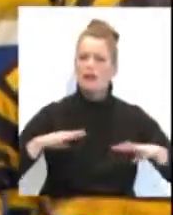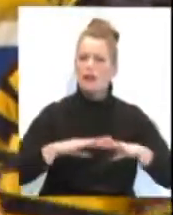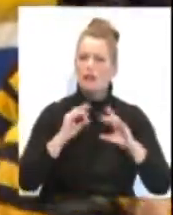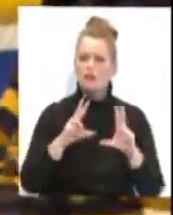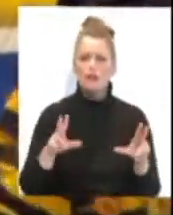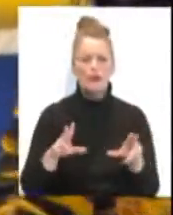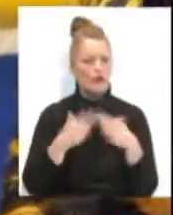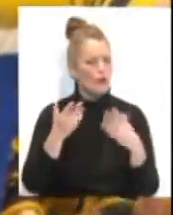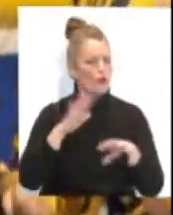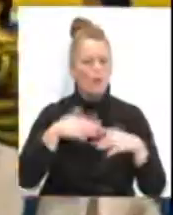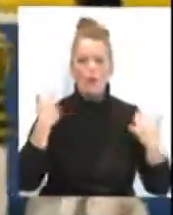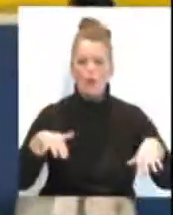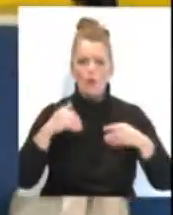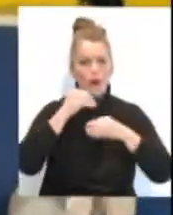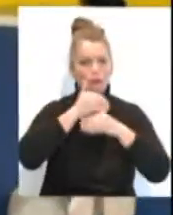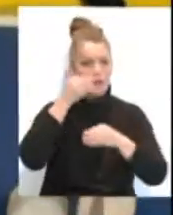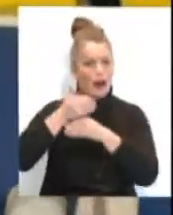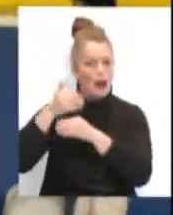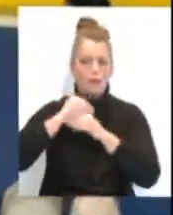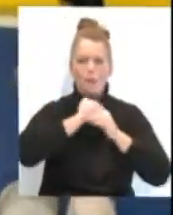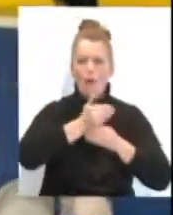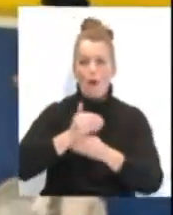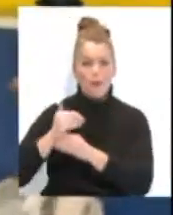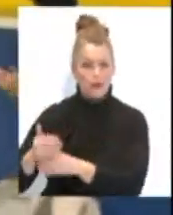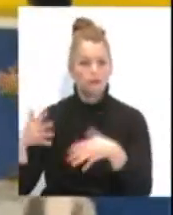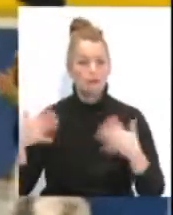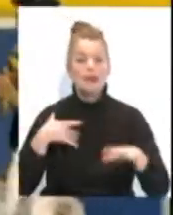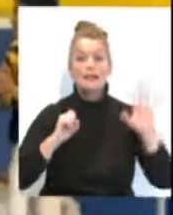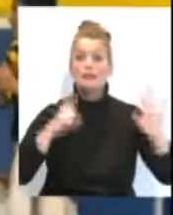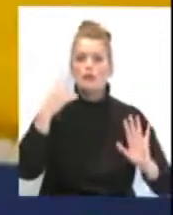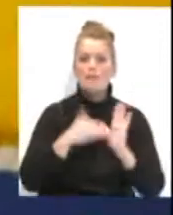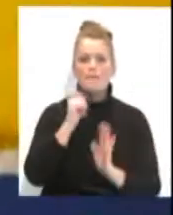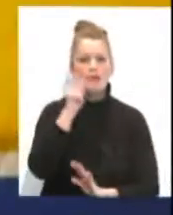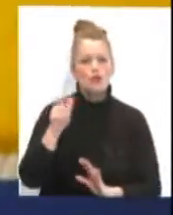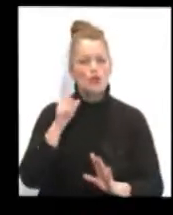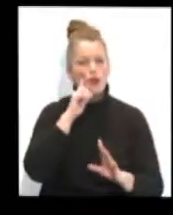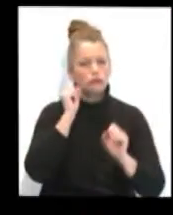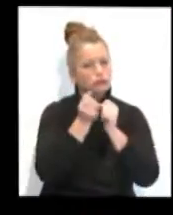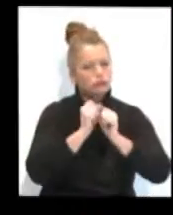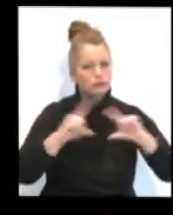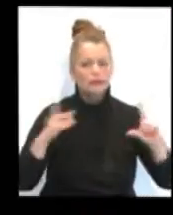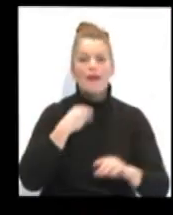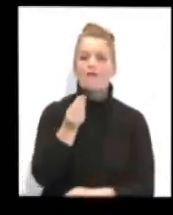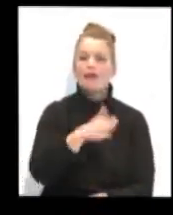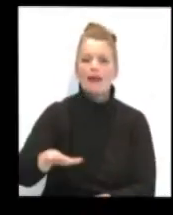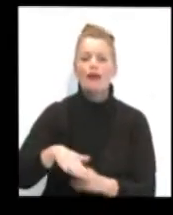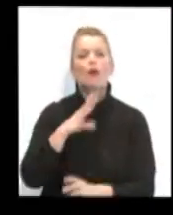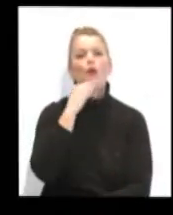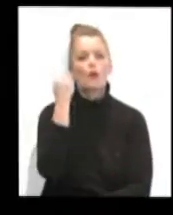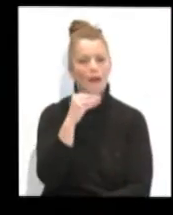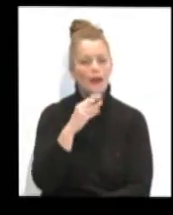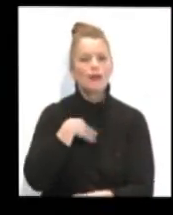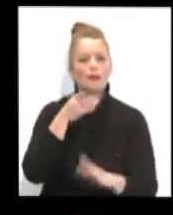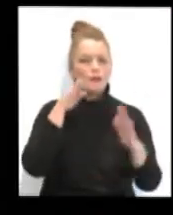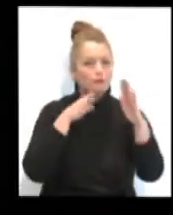está rompiendo barreras. Más de 61.000 personas siguieron las semifinales infantiles y juveniles a